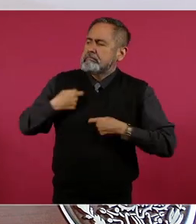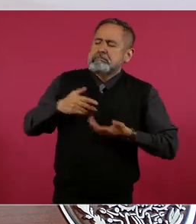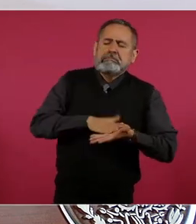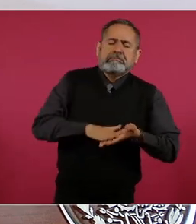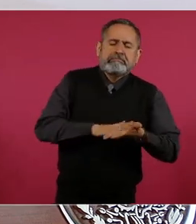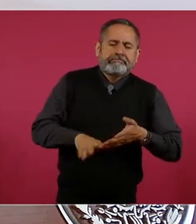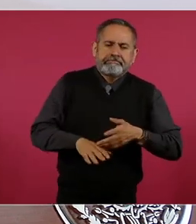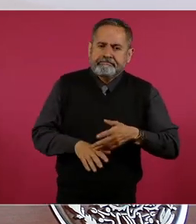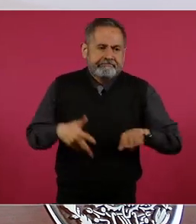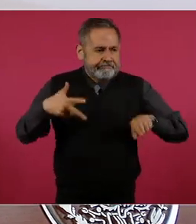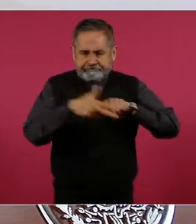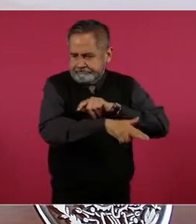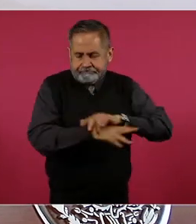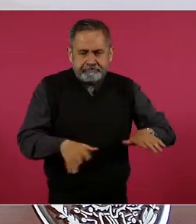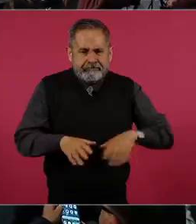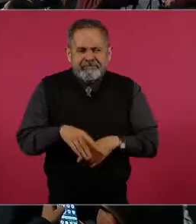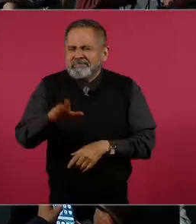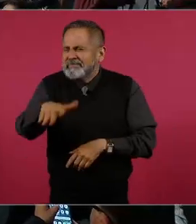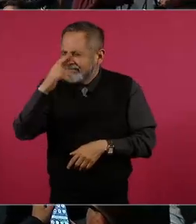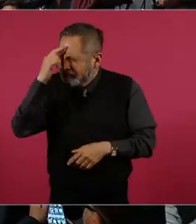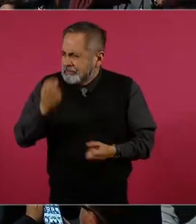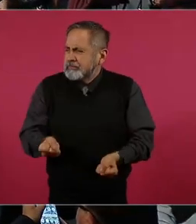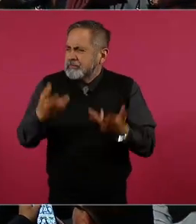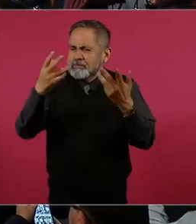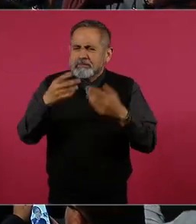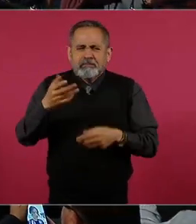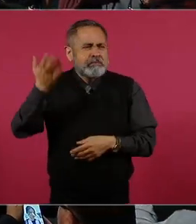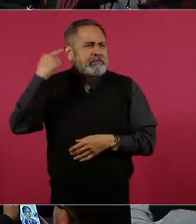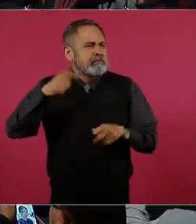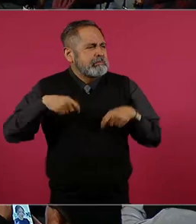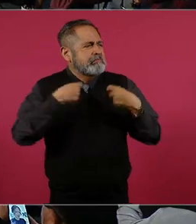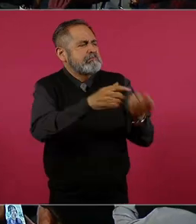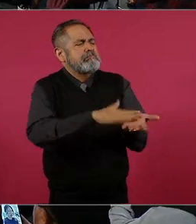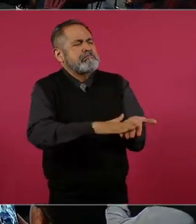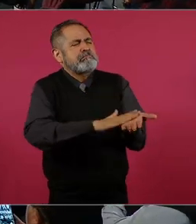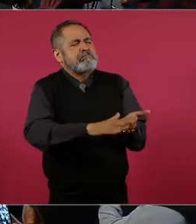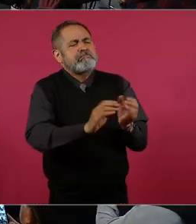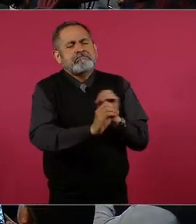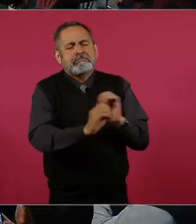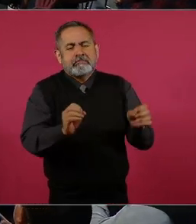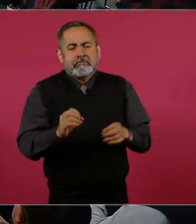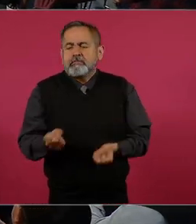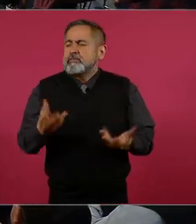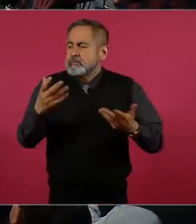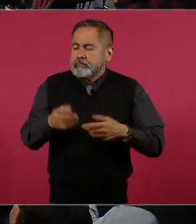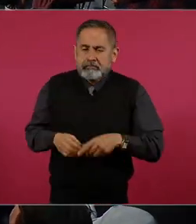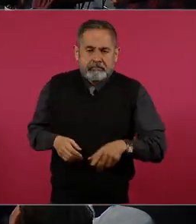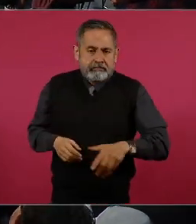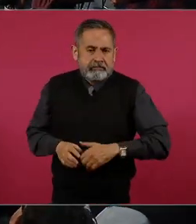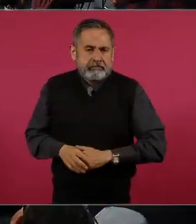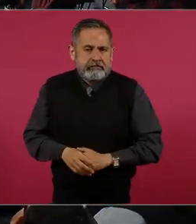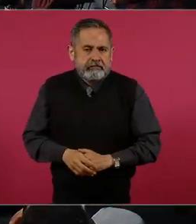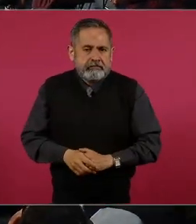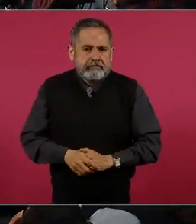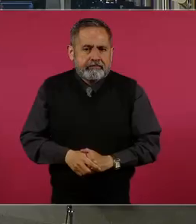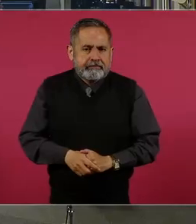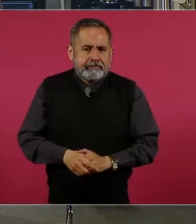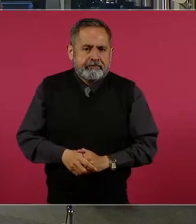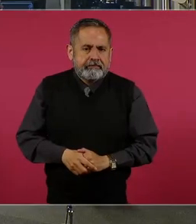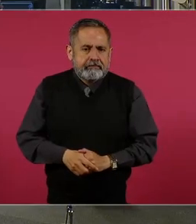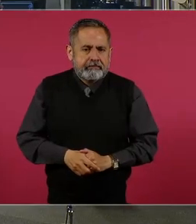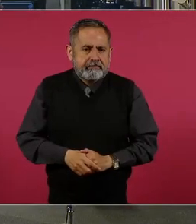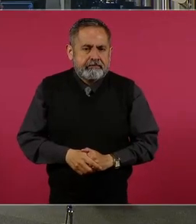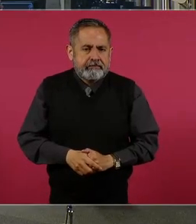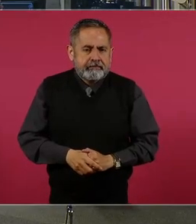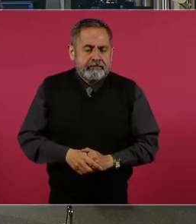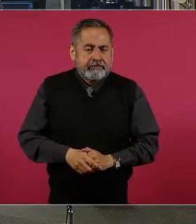¿Cuánto era lo que se condonaba? Más de 400 mil millones de pesos en dos administraciones.